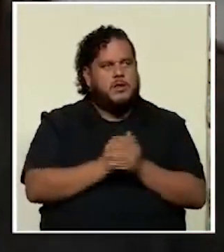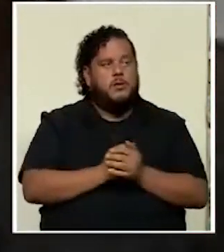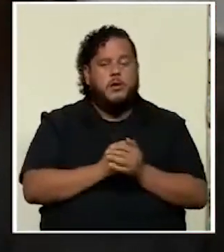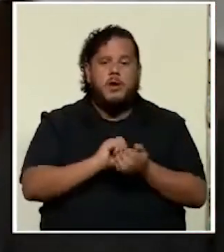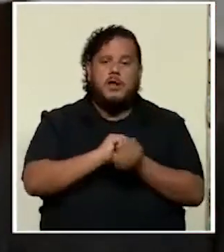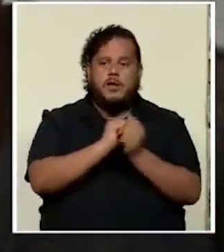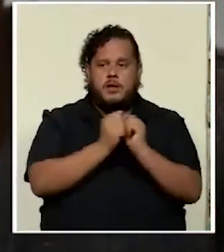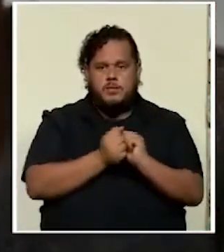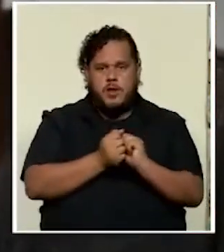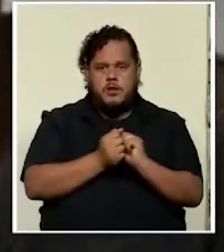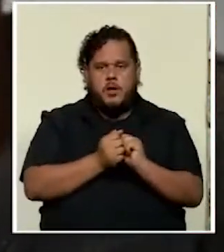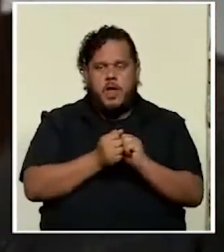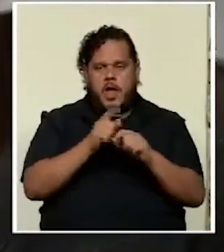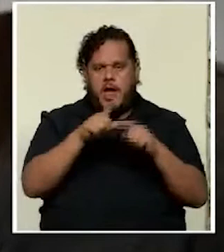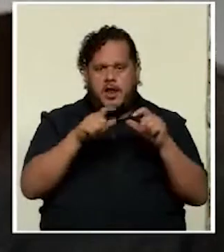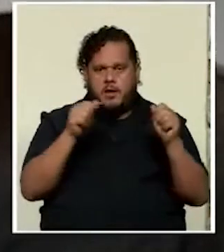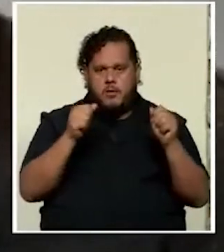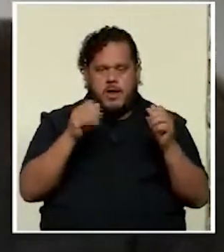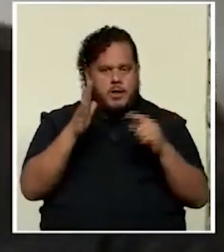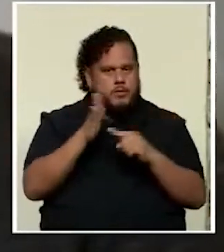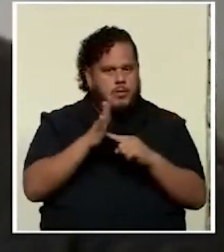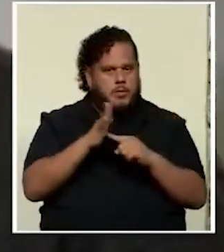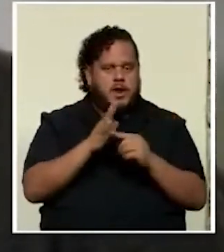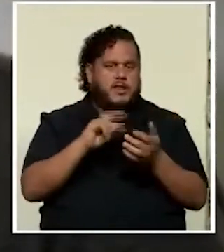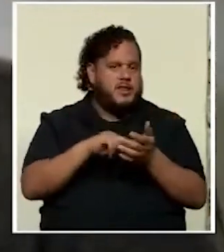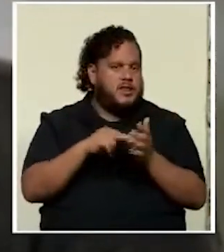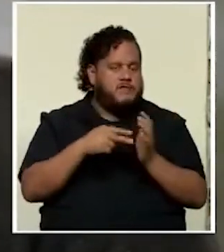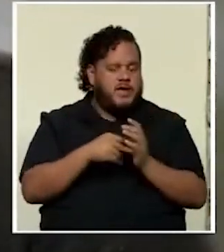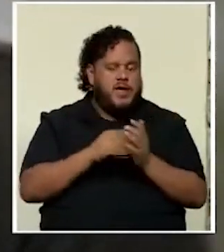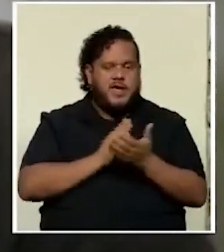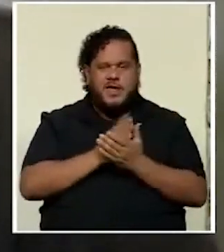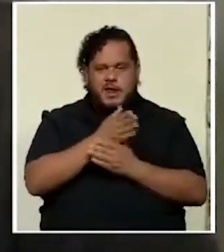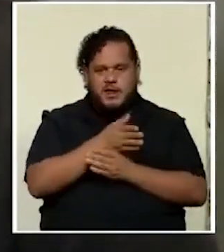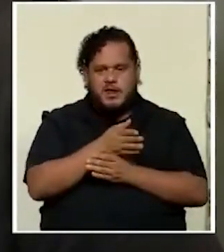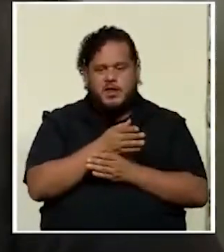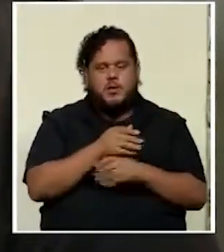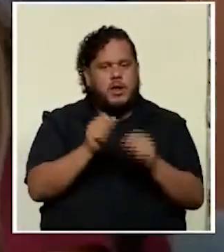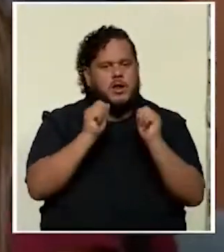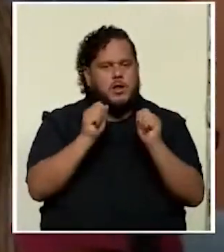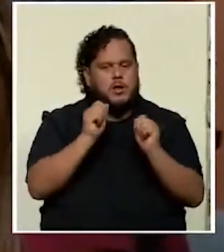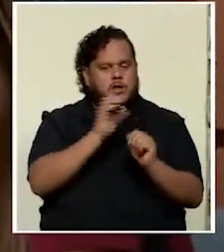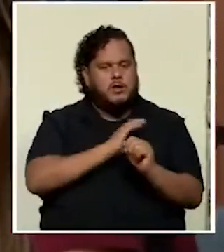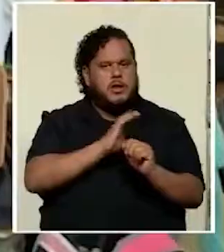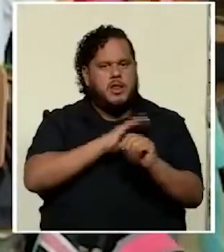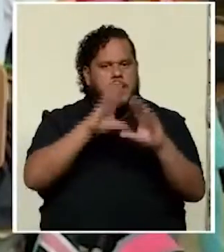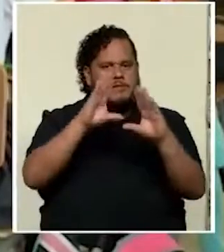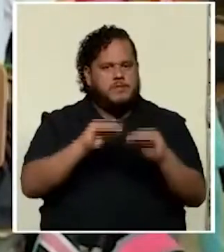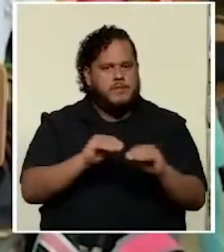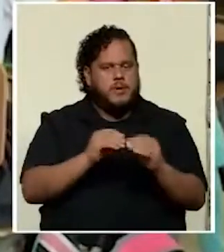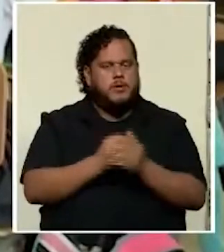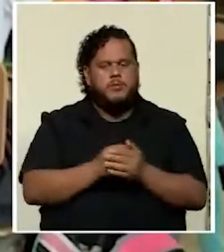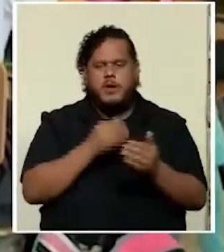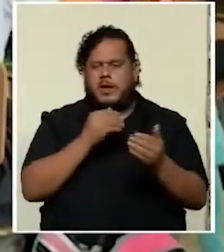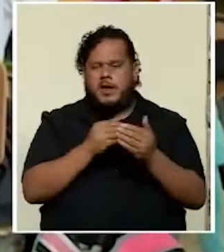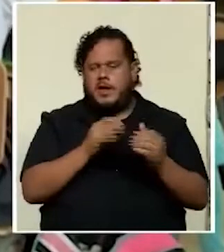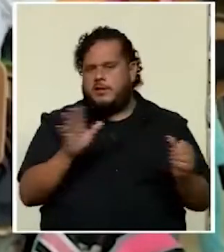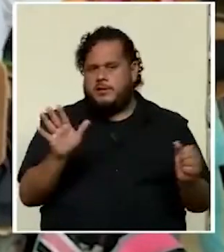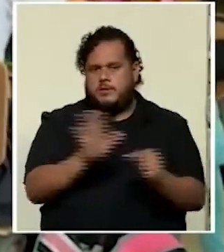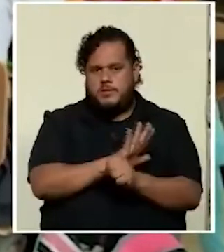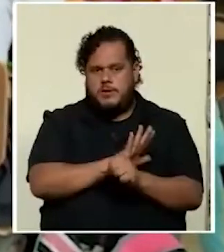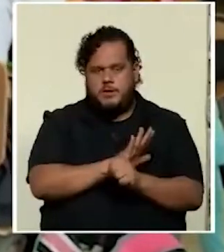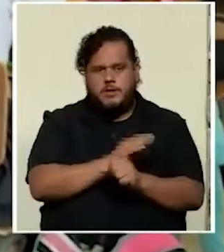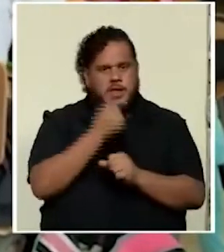traducido al lenguaje popular quiere decir que el acceso a la educación de calidad se apagó casi completamente